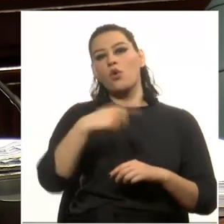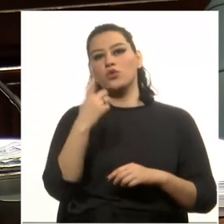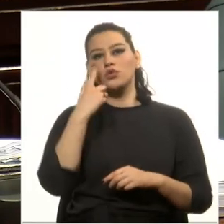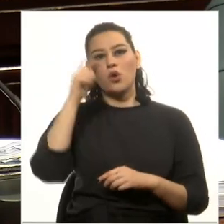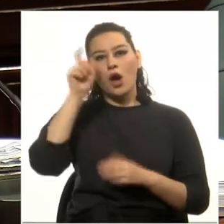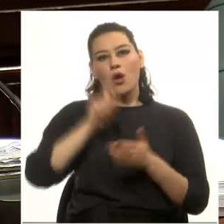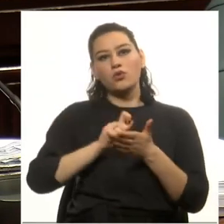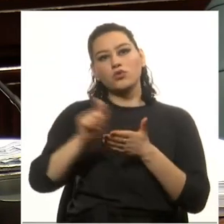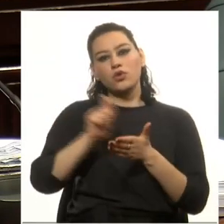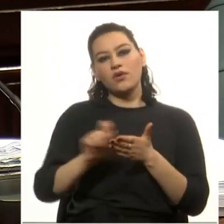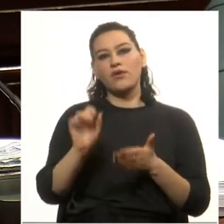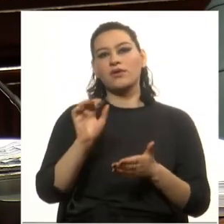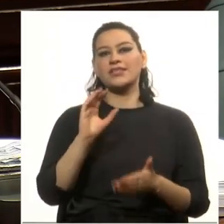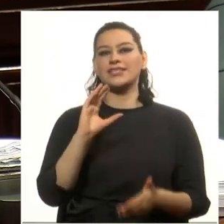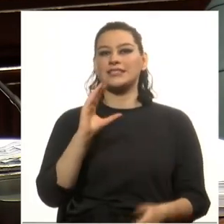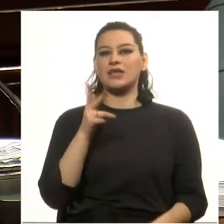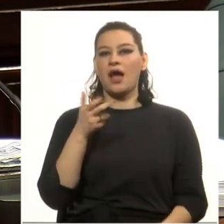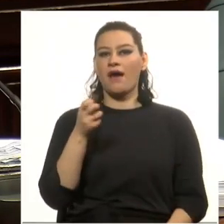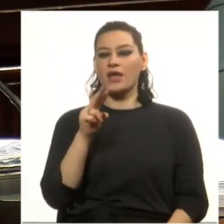de Fermín Chávez,